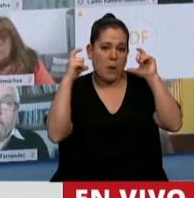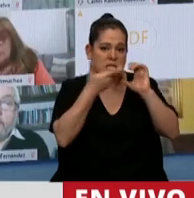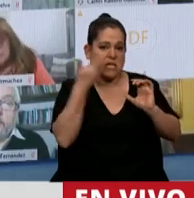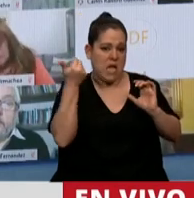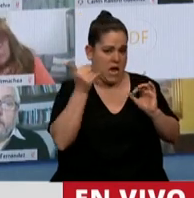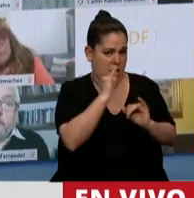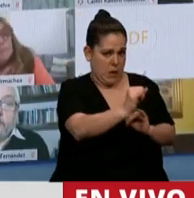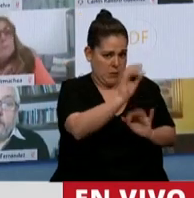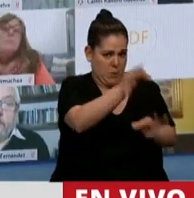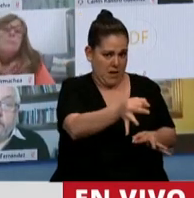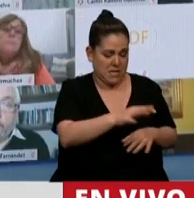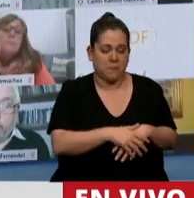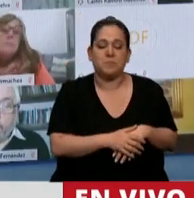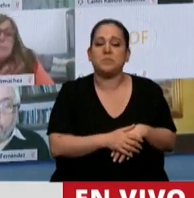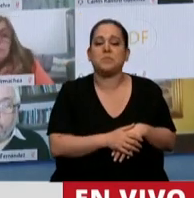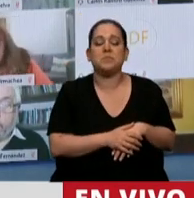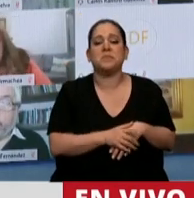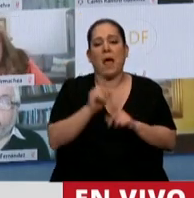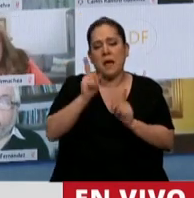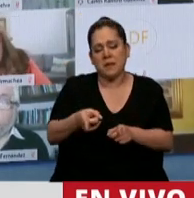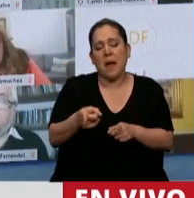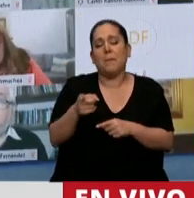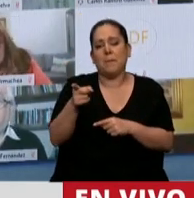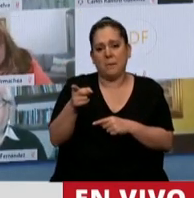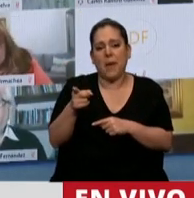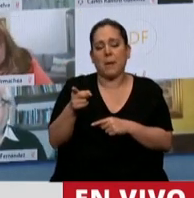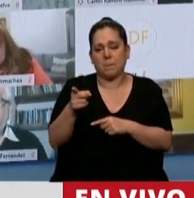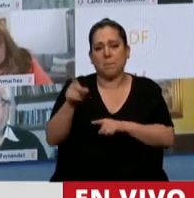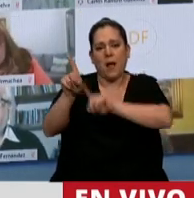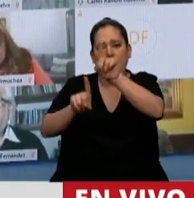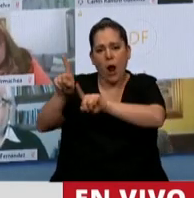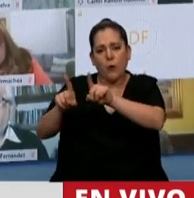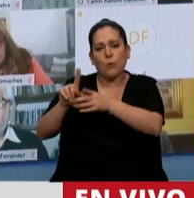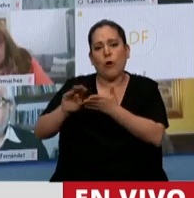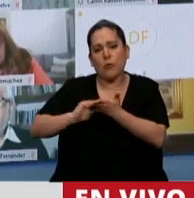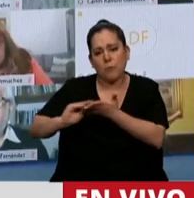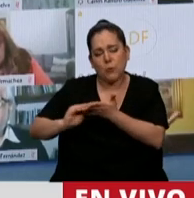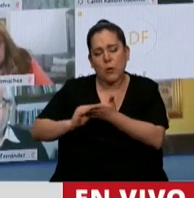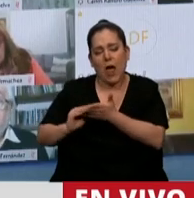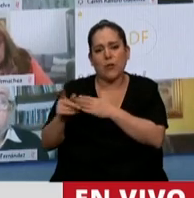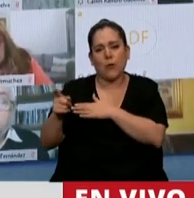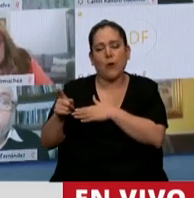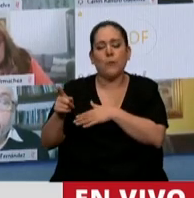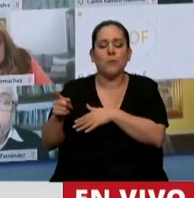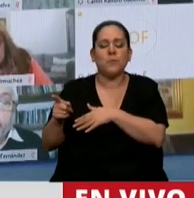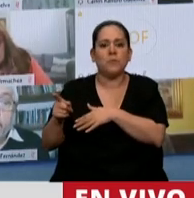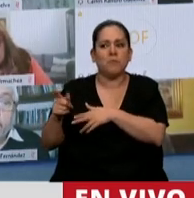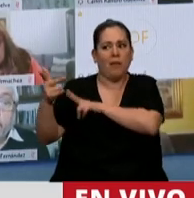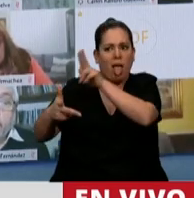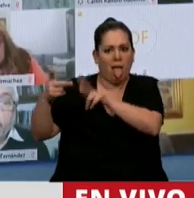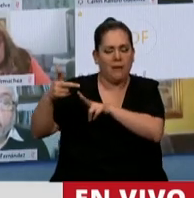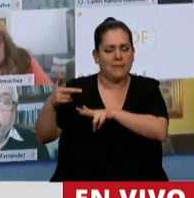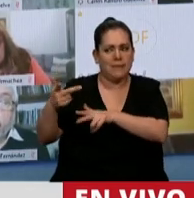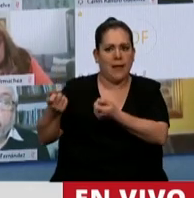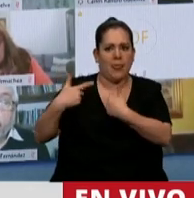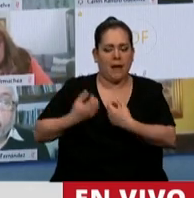Y también para algunos agoreros que dijeron, algunos diputados, que me dio vergüenza, me dio lástima lo